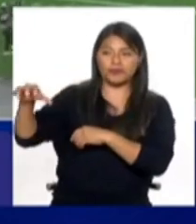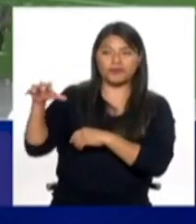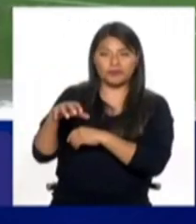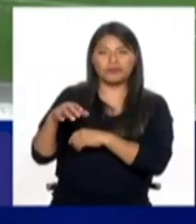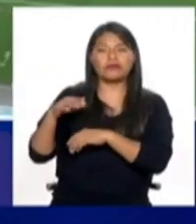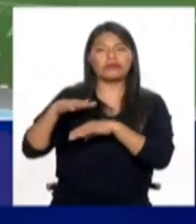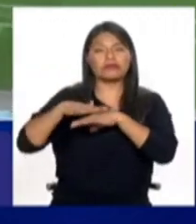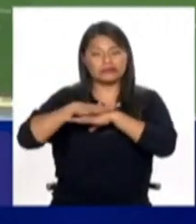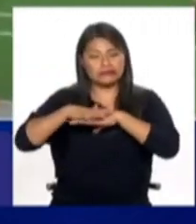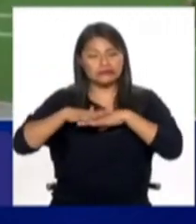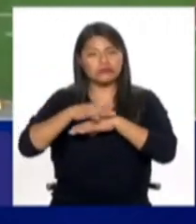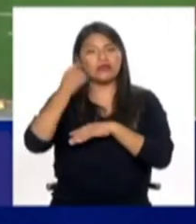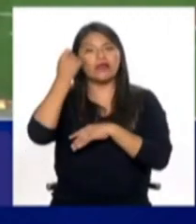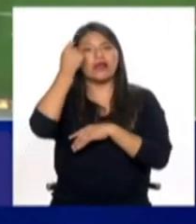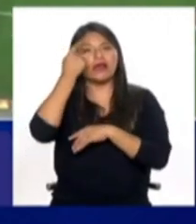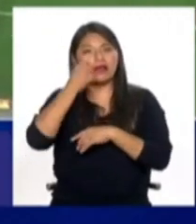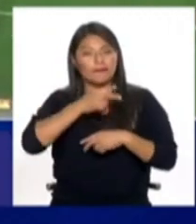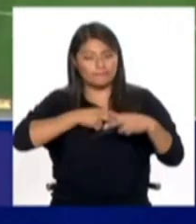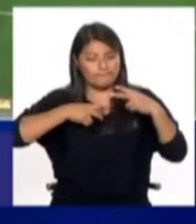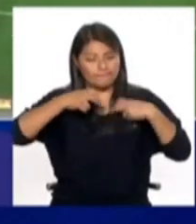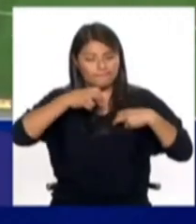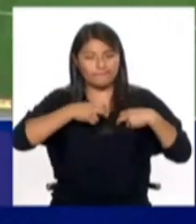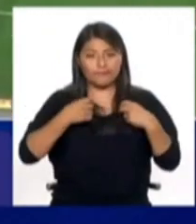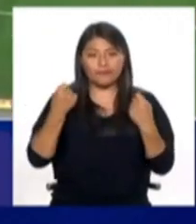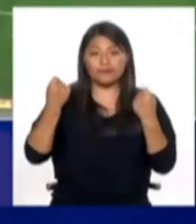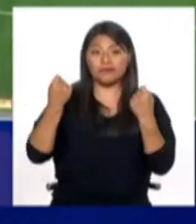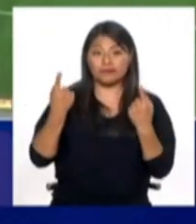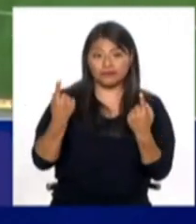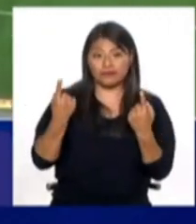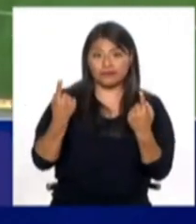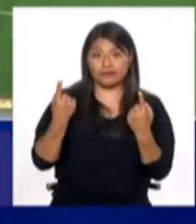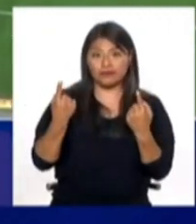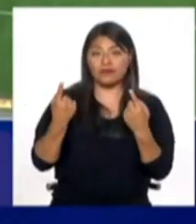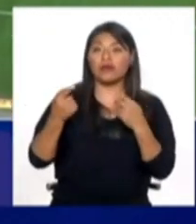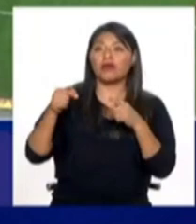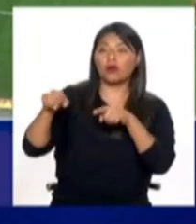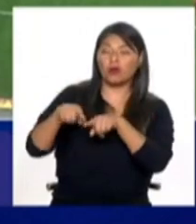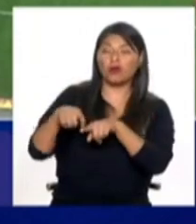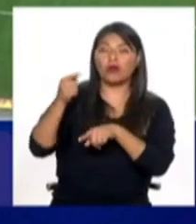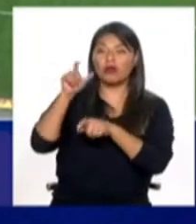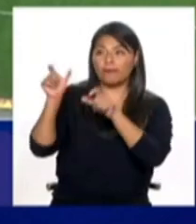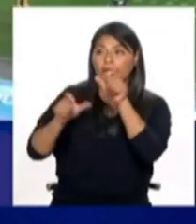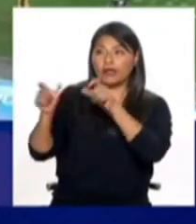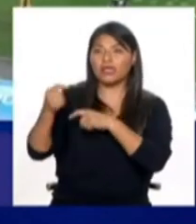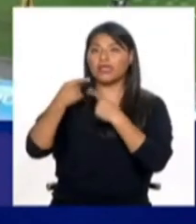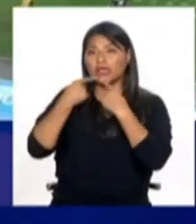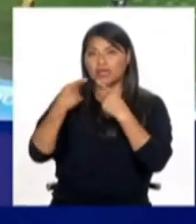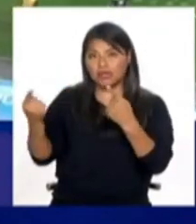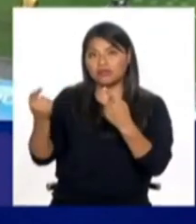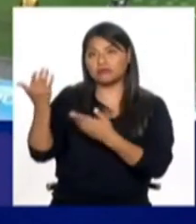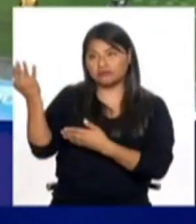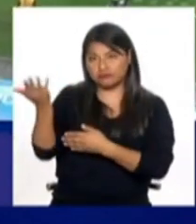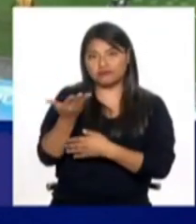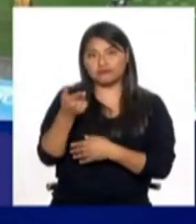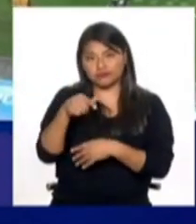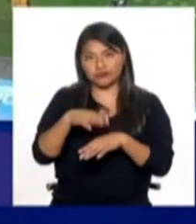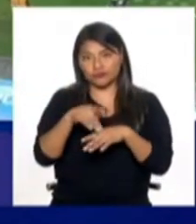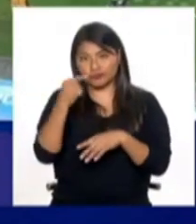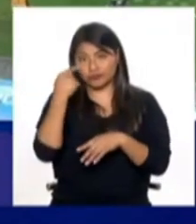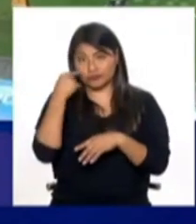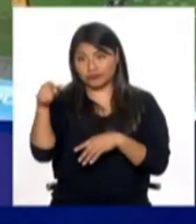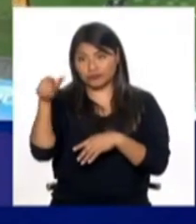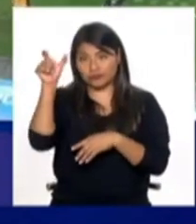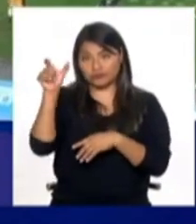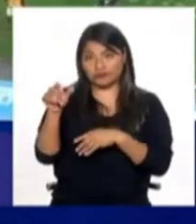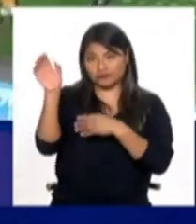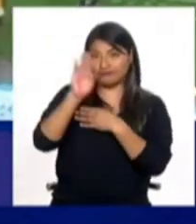reflexionar al respecto. Pero reitero, si tenemos comentaristas que además, no solamente estamos a partir del